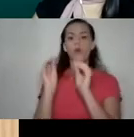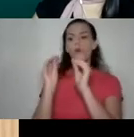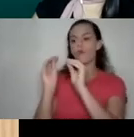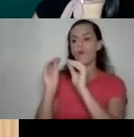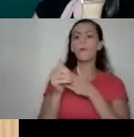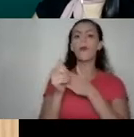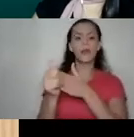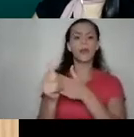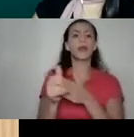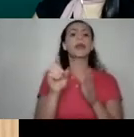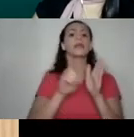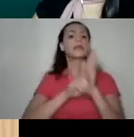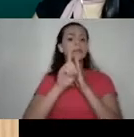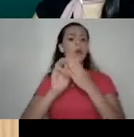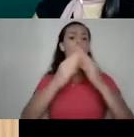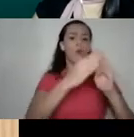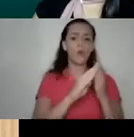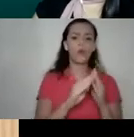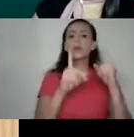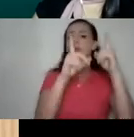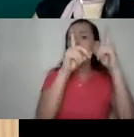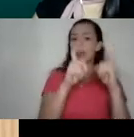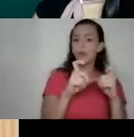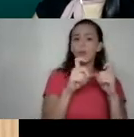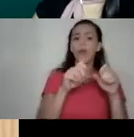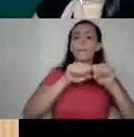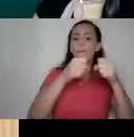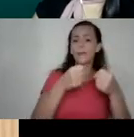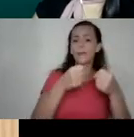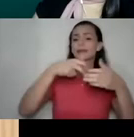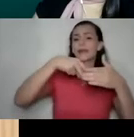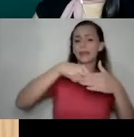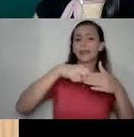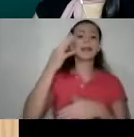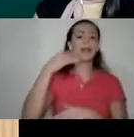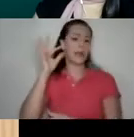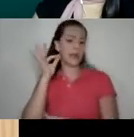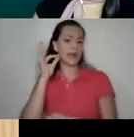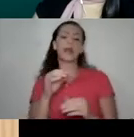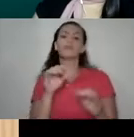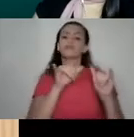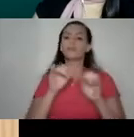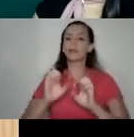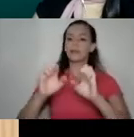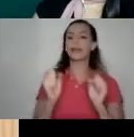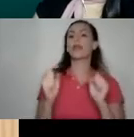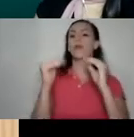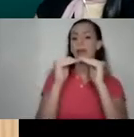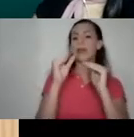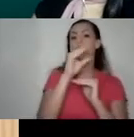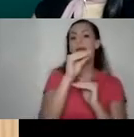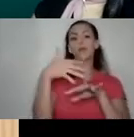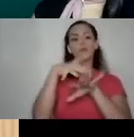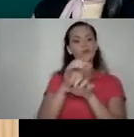desarrollo comunitario, diagnósticos de derechos de género, estrategias de igualdad e inclusión laboral y competitividad